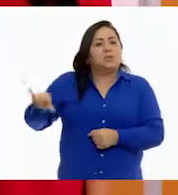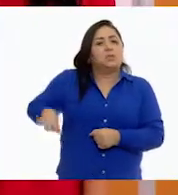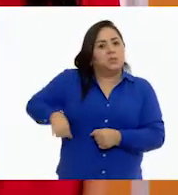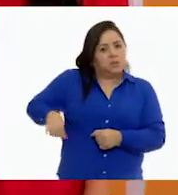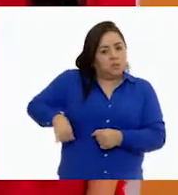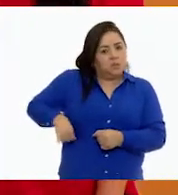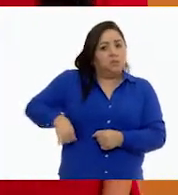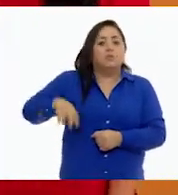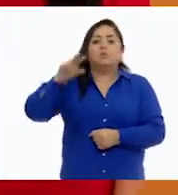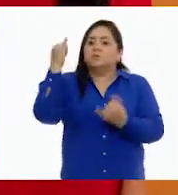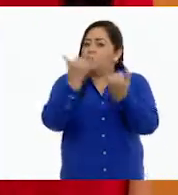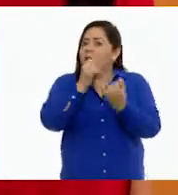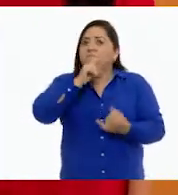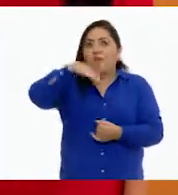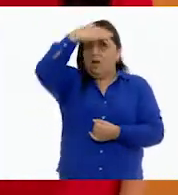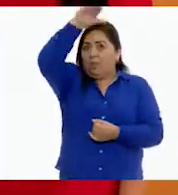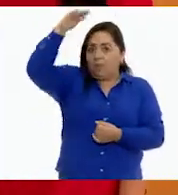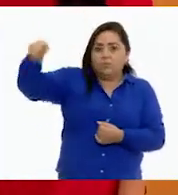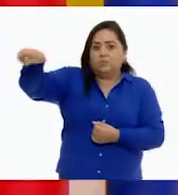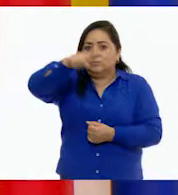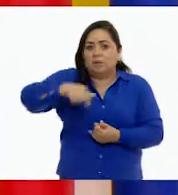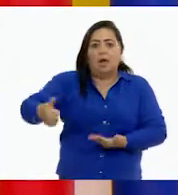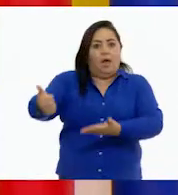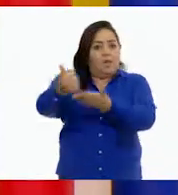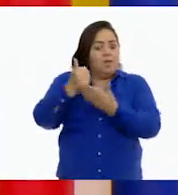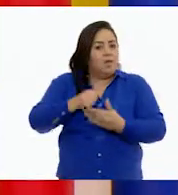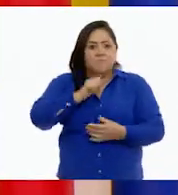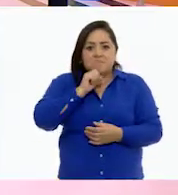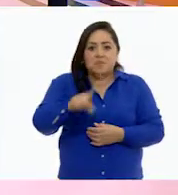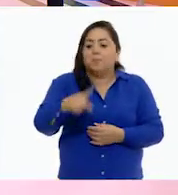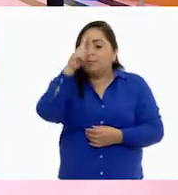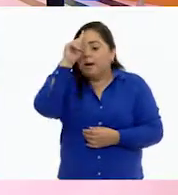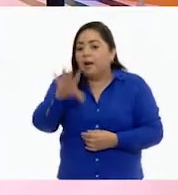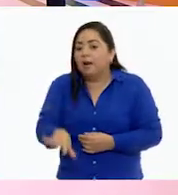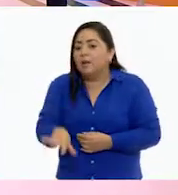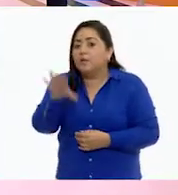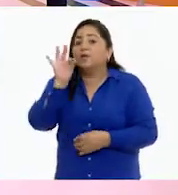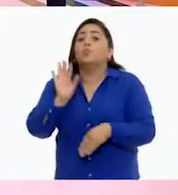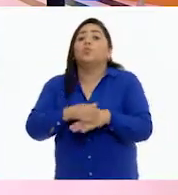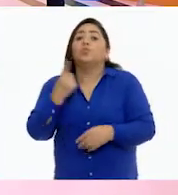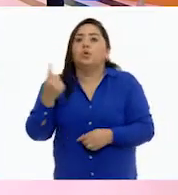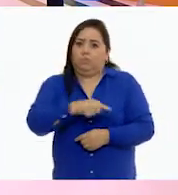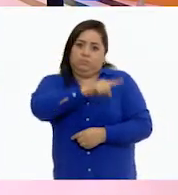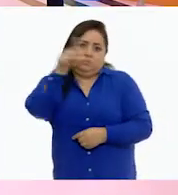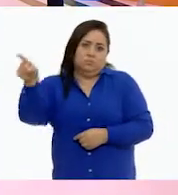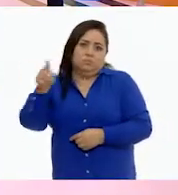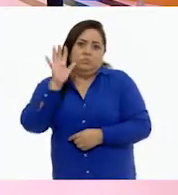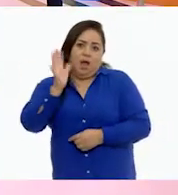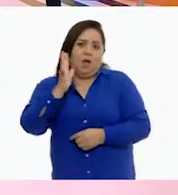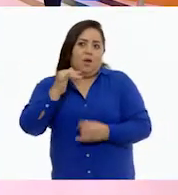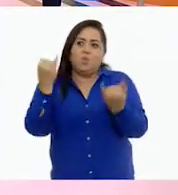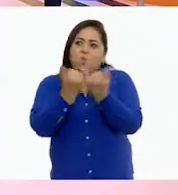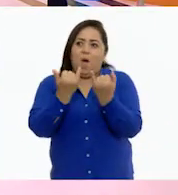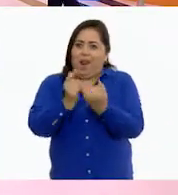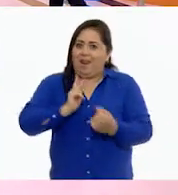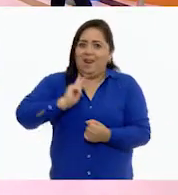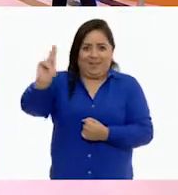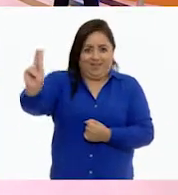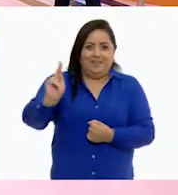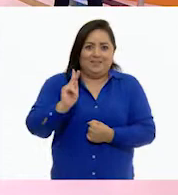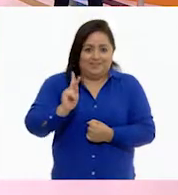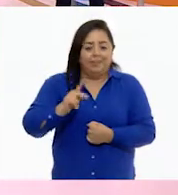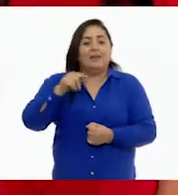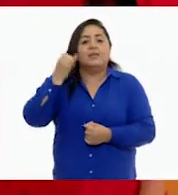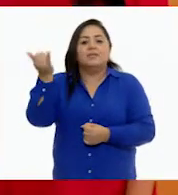que también los adultos nos ayudan, ellos, a elegir porque ellos seguramente ya han estado en esa situación anteriormente